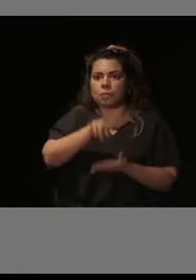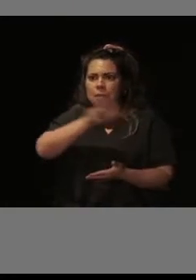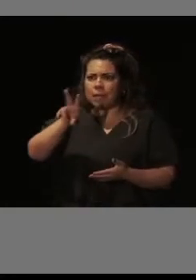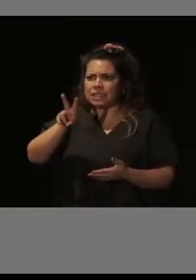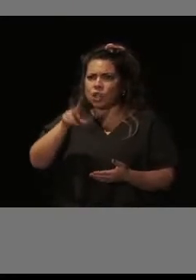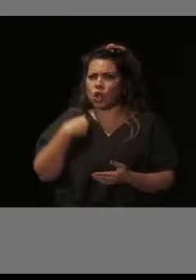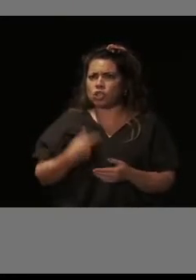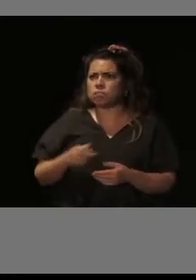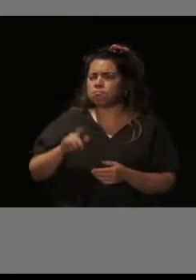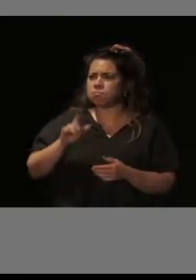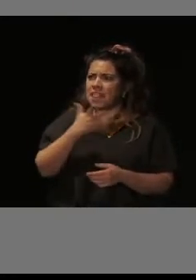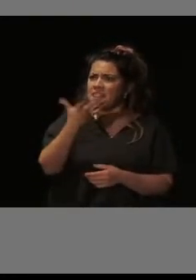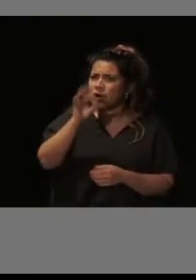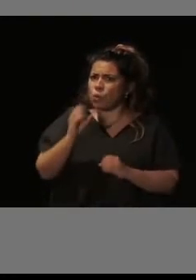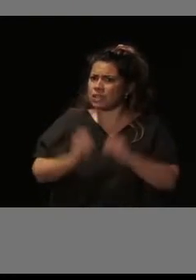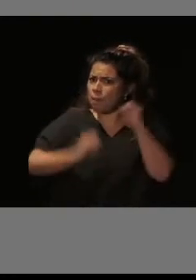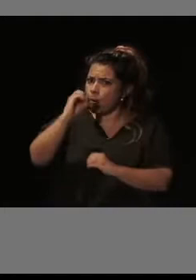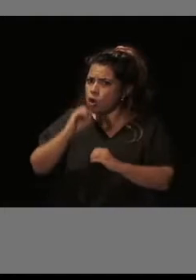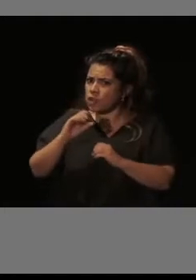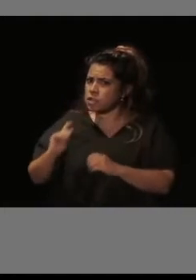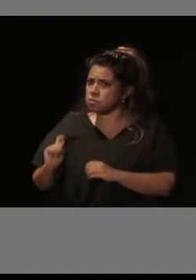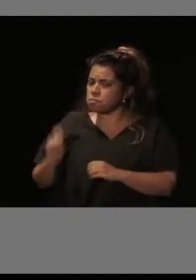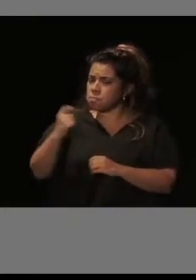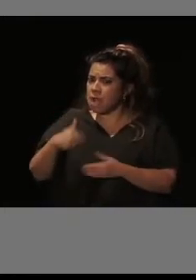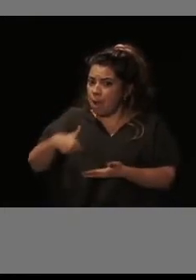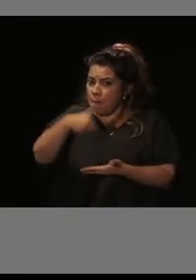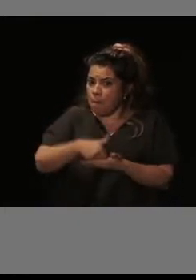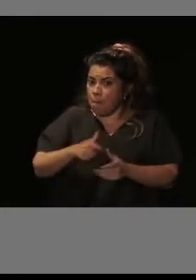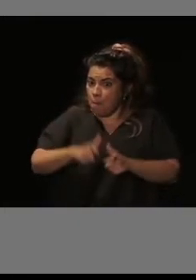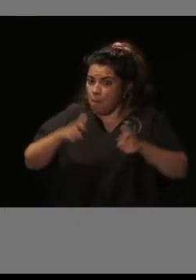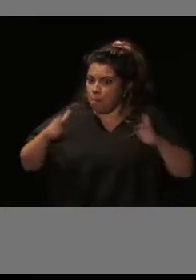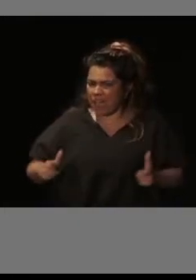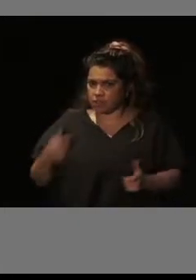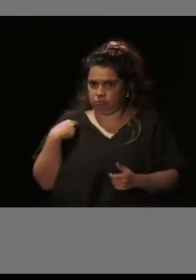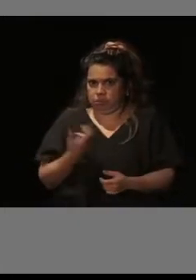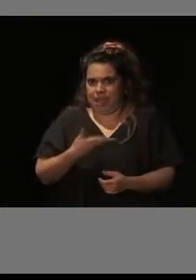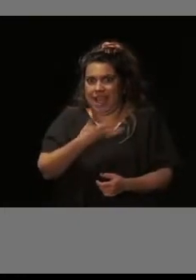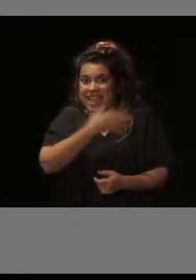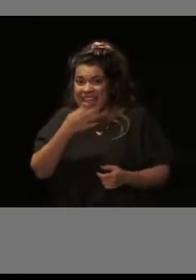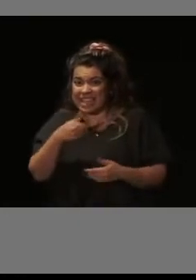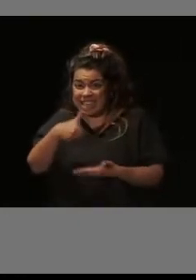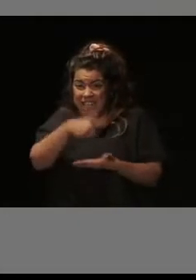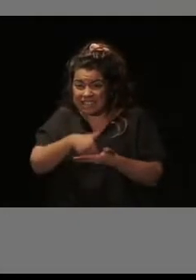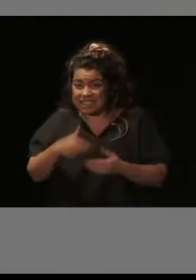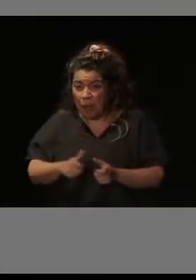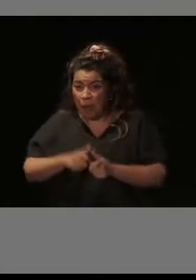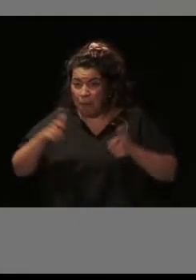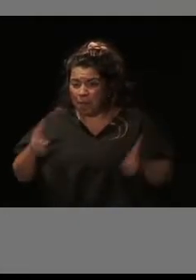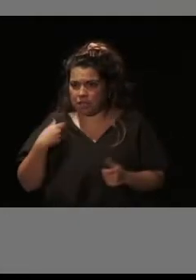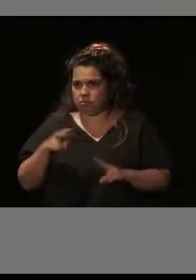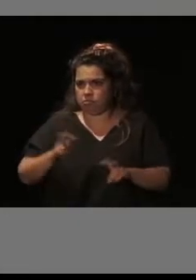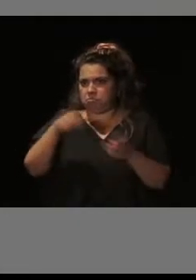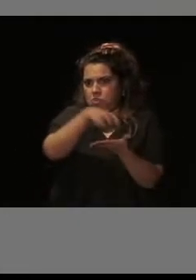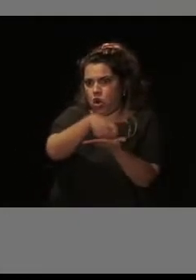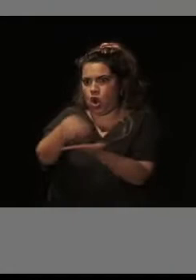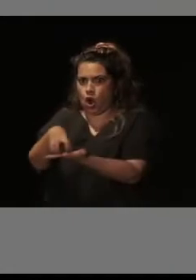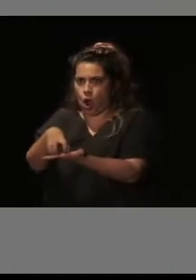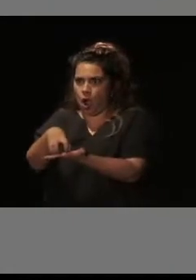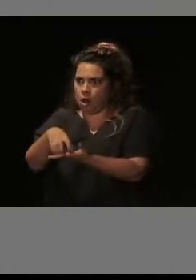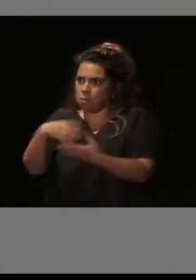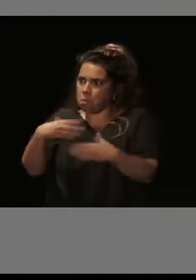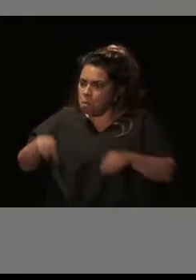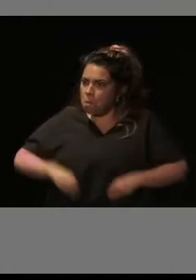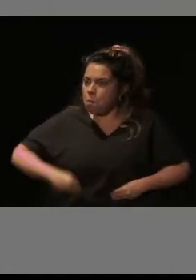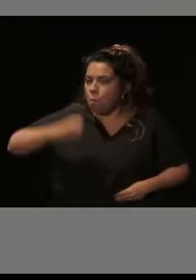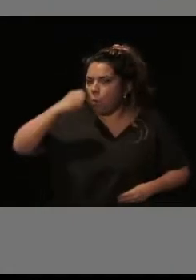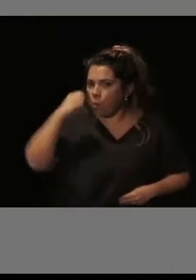50% más de solicitudes que en años anteriores, ya superamos las 500. El tema de los locales, que era nuevo, ha tenido una acogida también